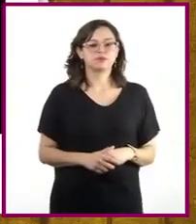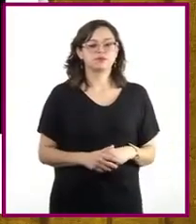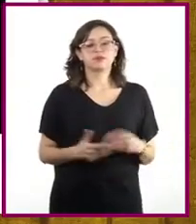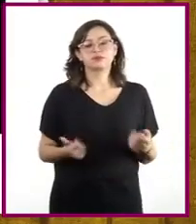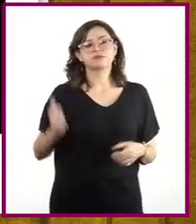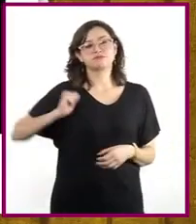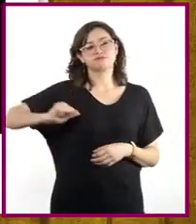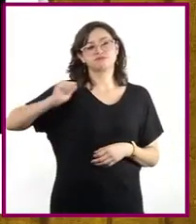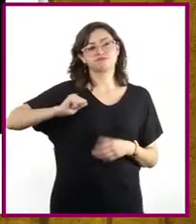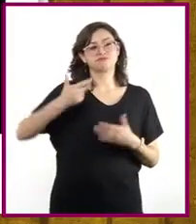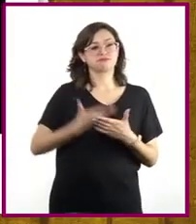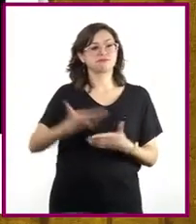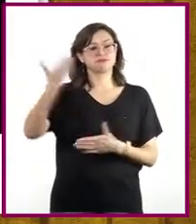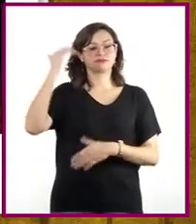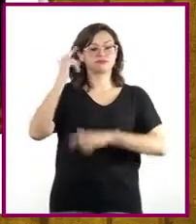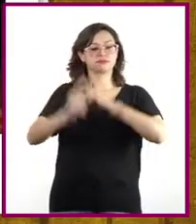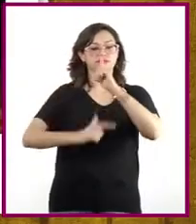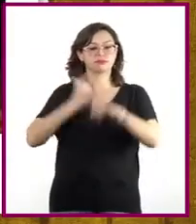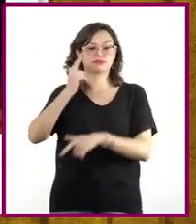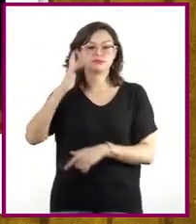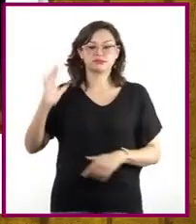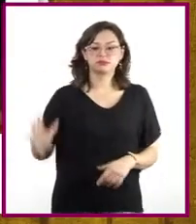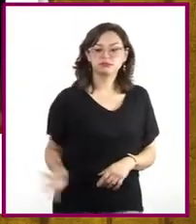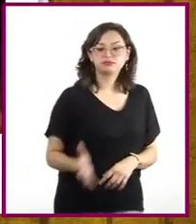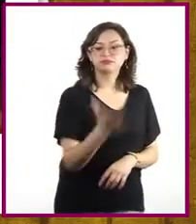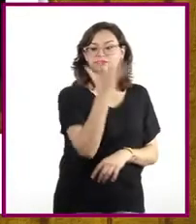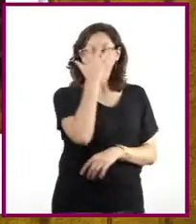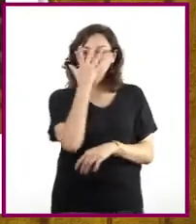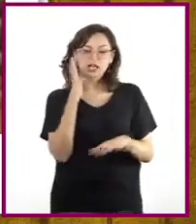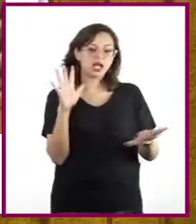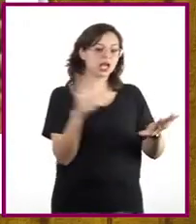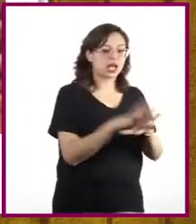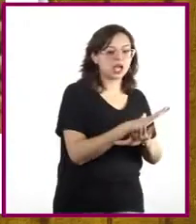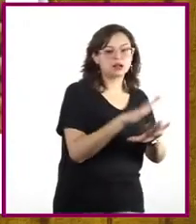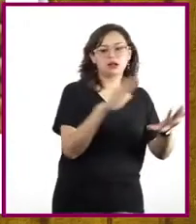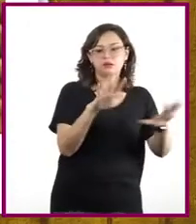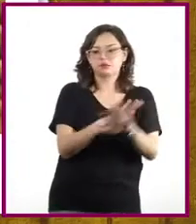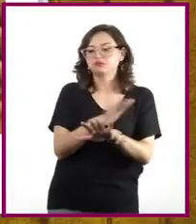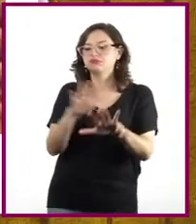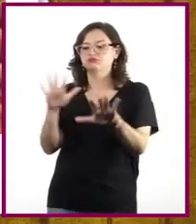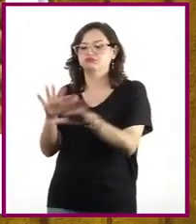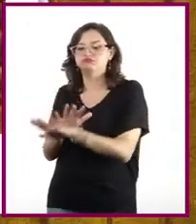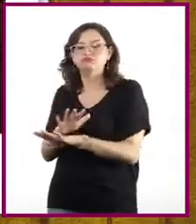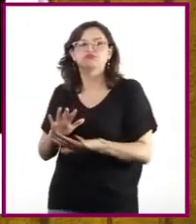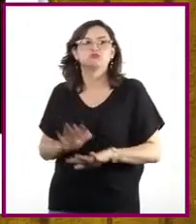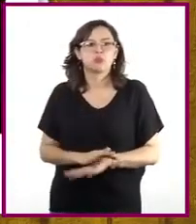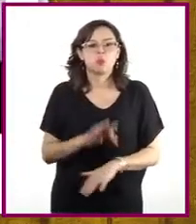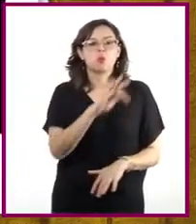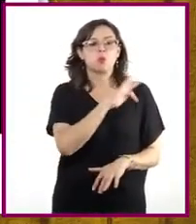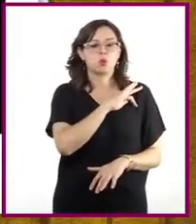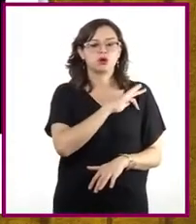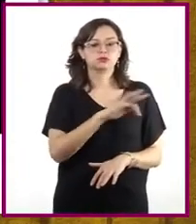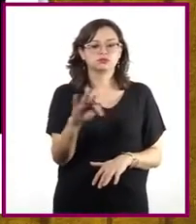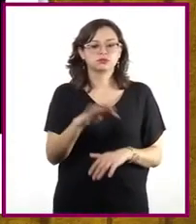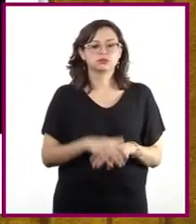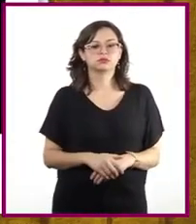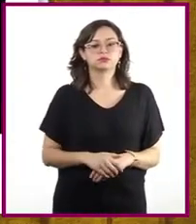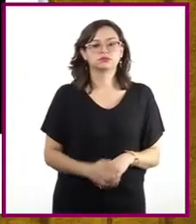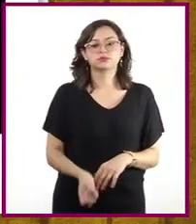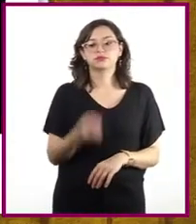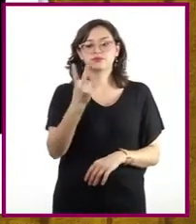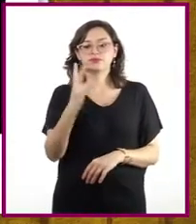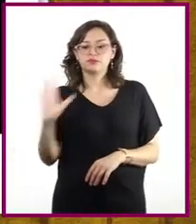utilizaron en la antigua Grecia permitieron a los actores transformarse en el personaje que representaban. Las dos más